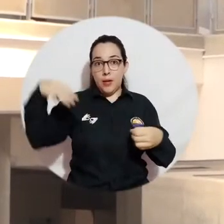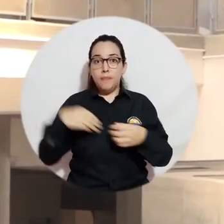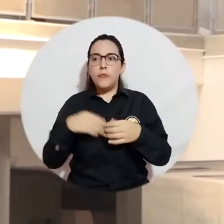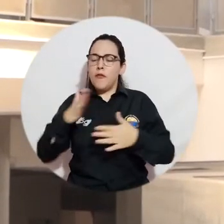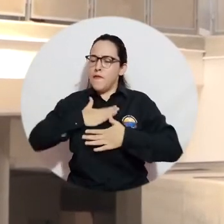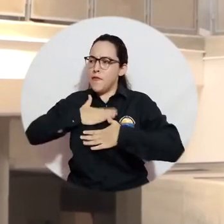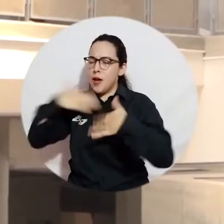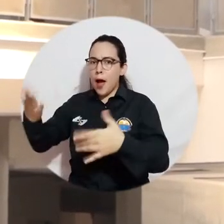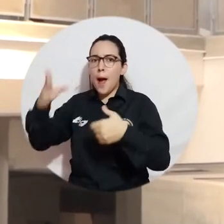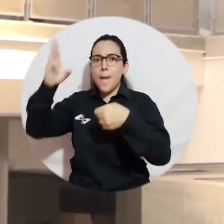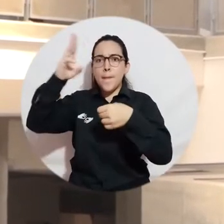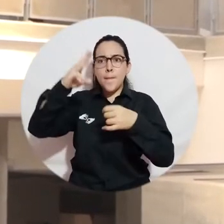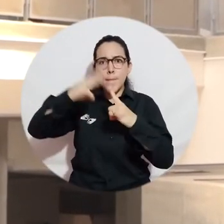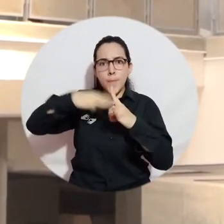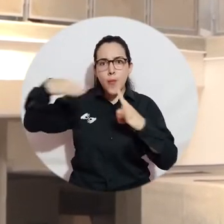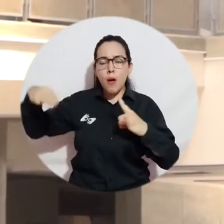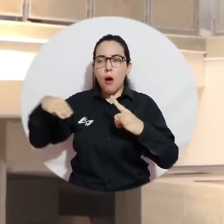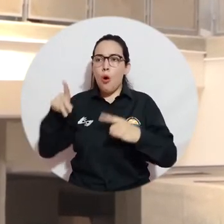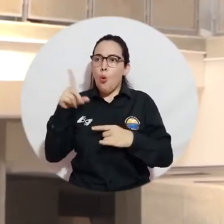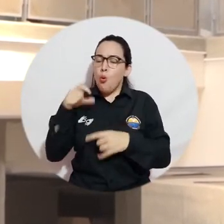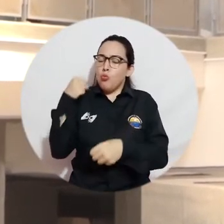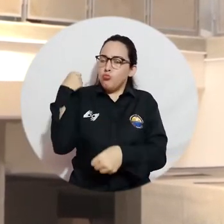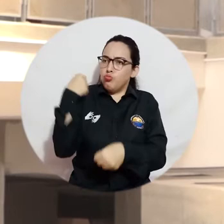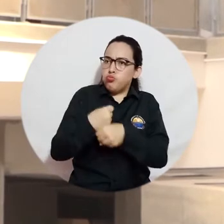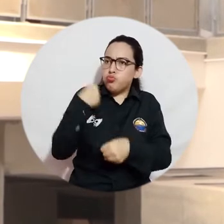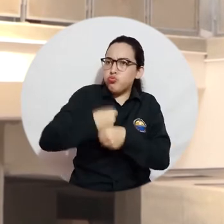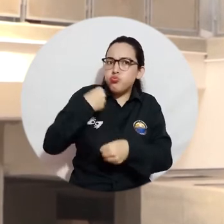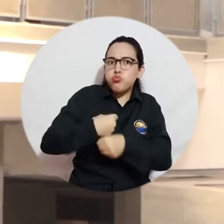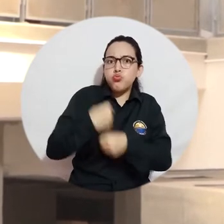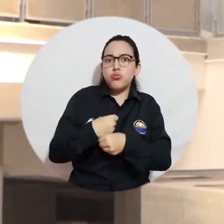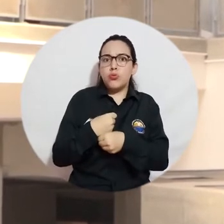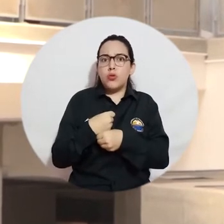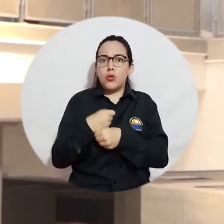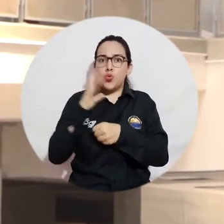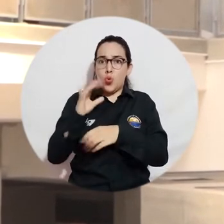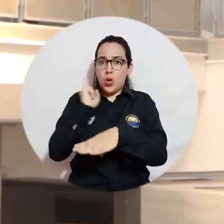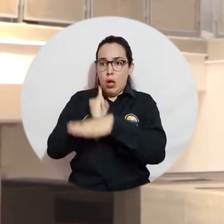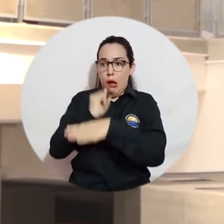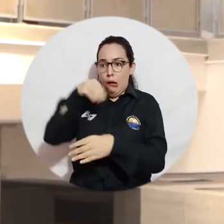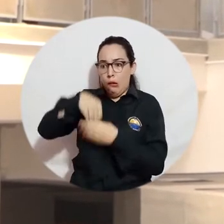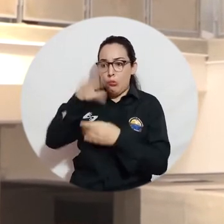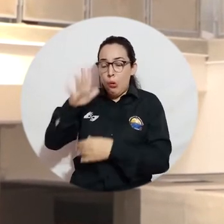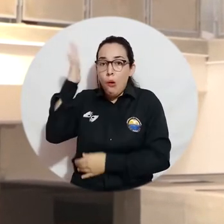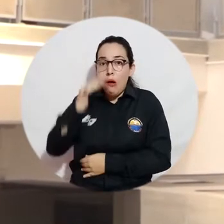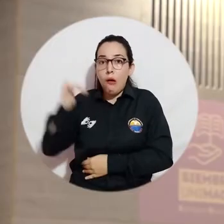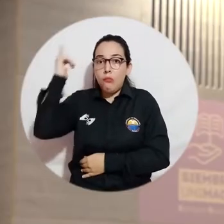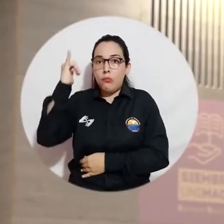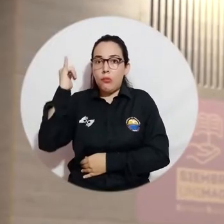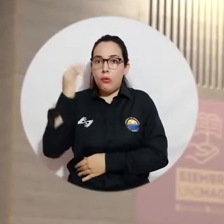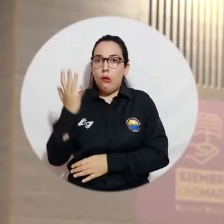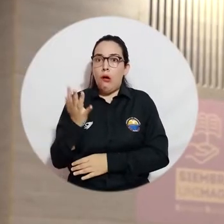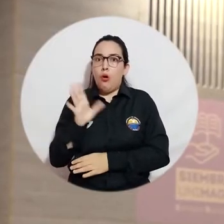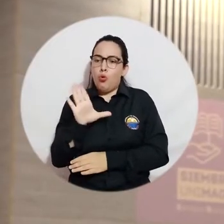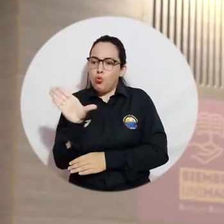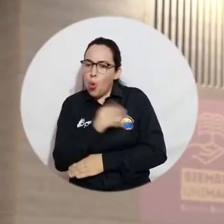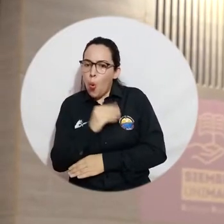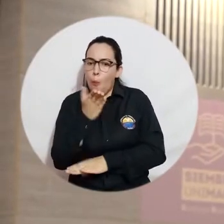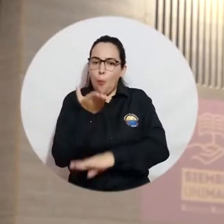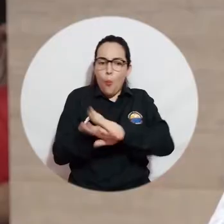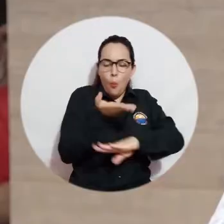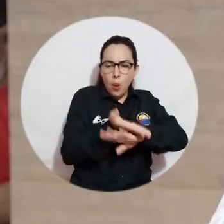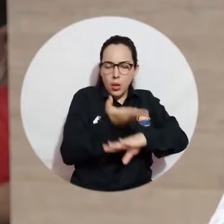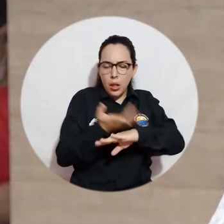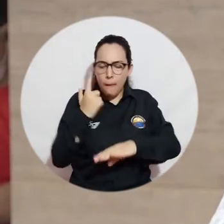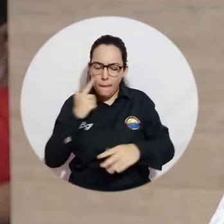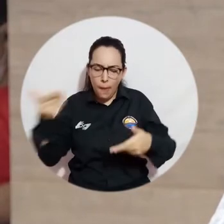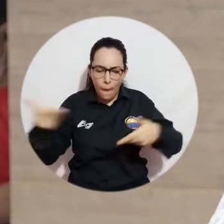primero felicitar a la Universidad del Magdalena, digamos que toda esta labor que hacen desde la institución, desde la academia, juntando digamos que todas